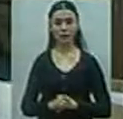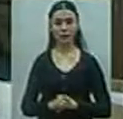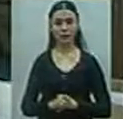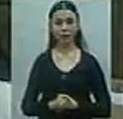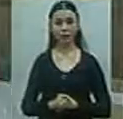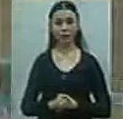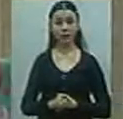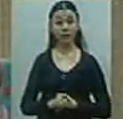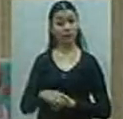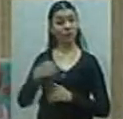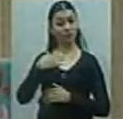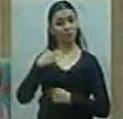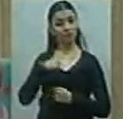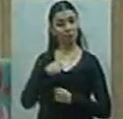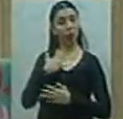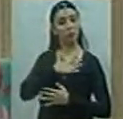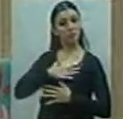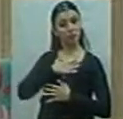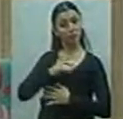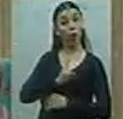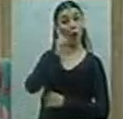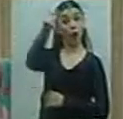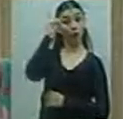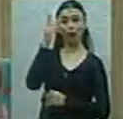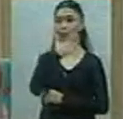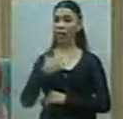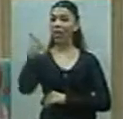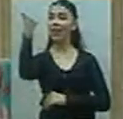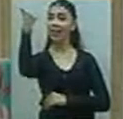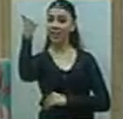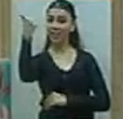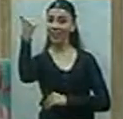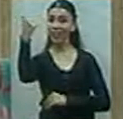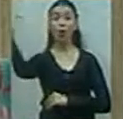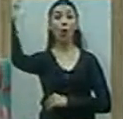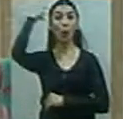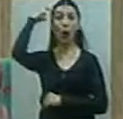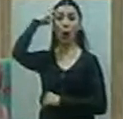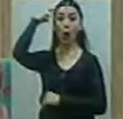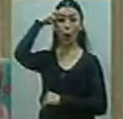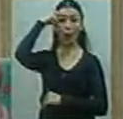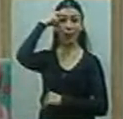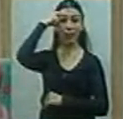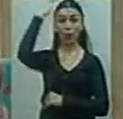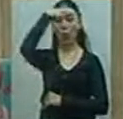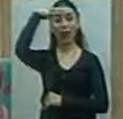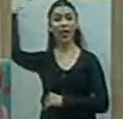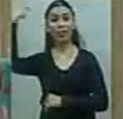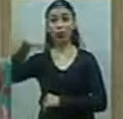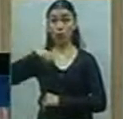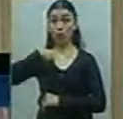tengo el privilegio de haber sido designada por el Honorable Congreso de la Nación como la